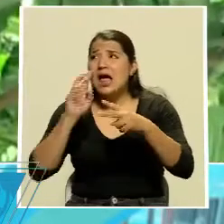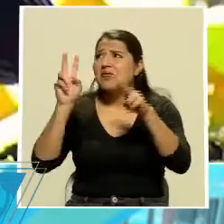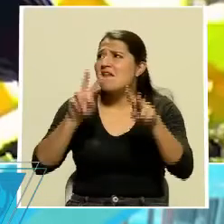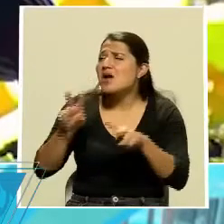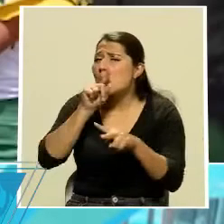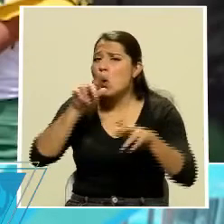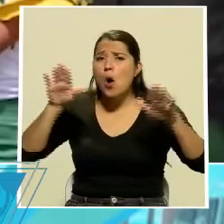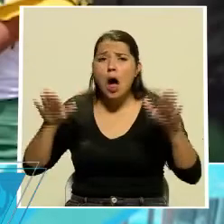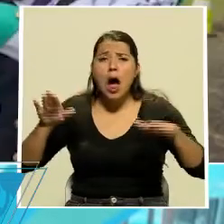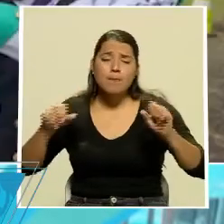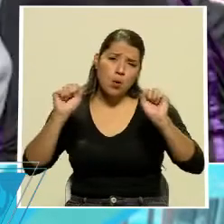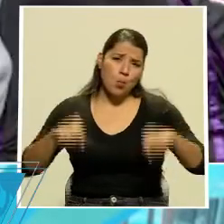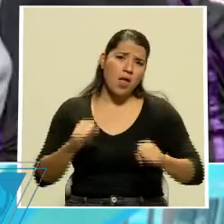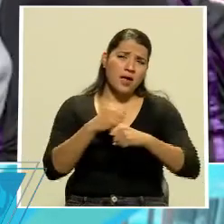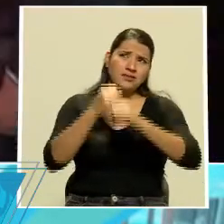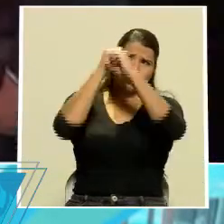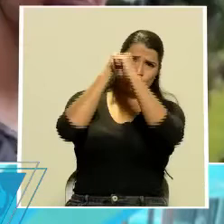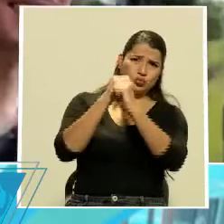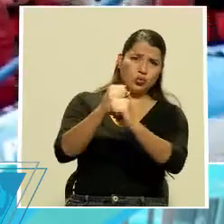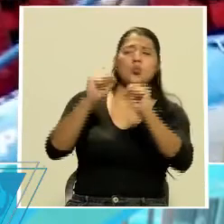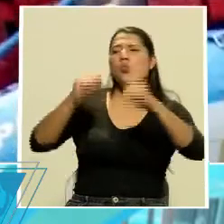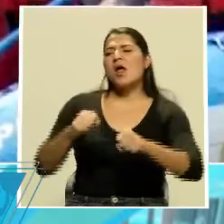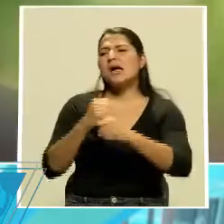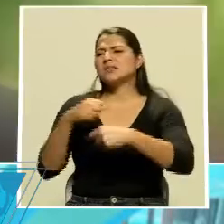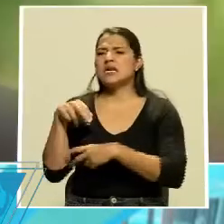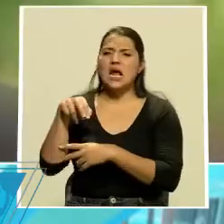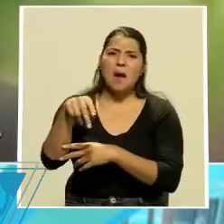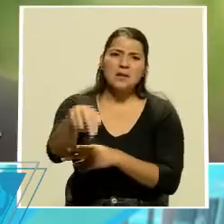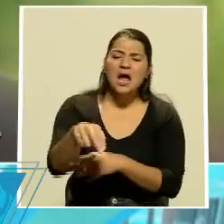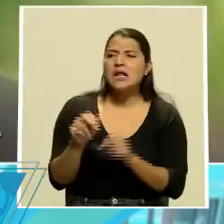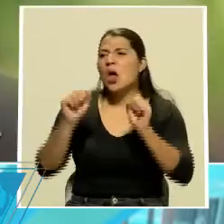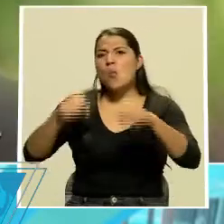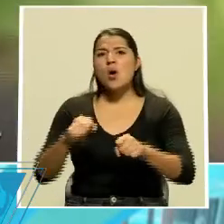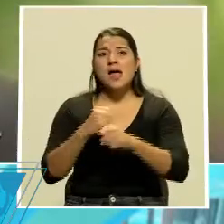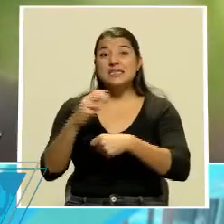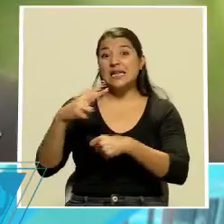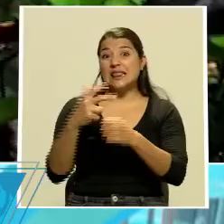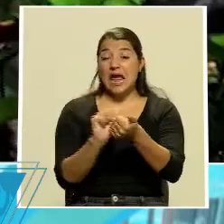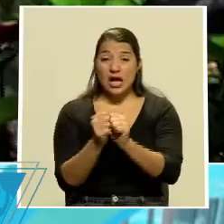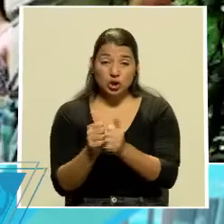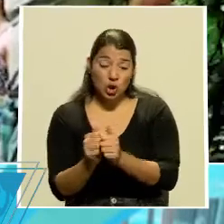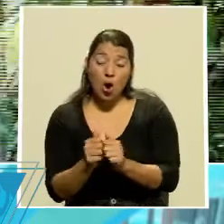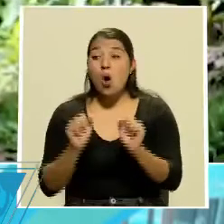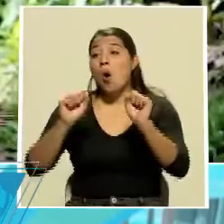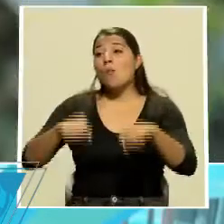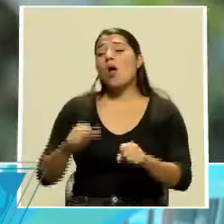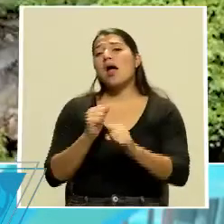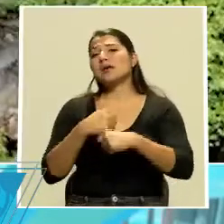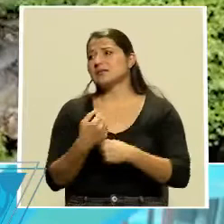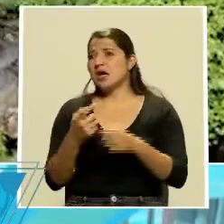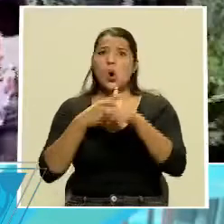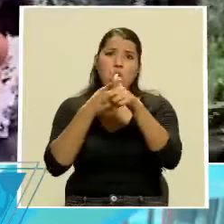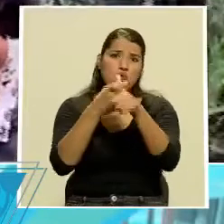canopy, puede hacer caminatas, puede hacer triatlón, puede hacer, puede